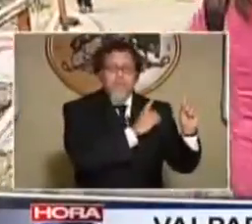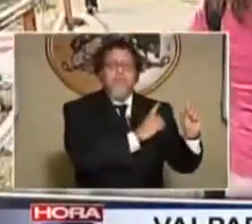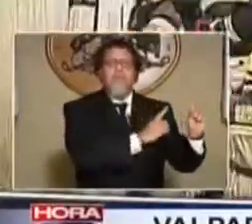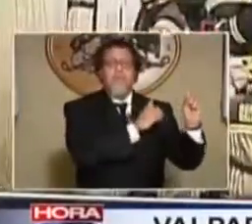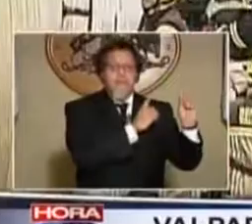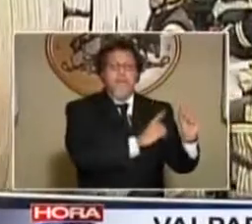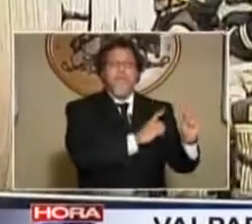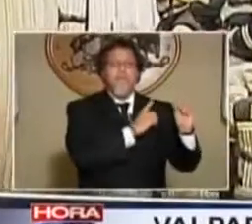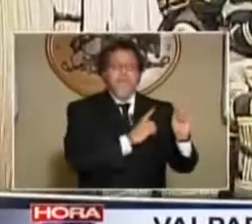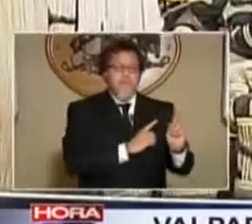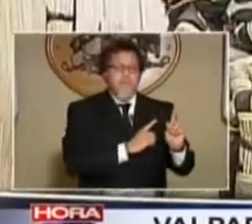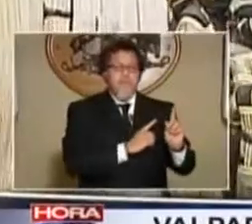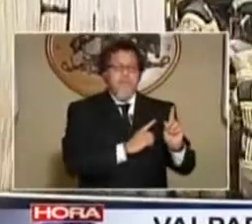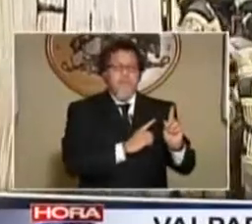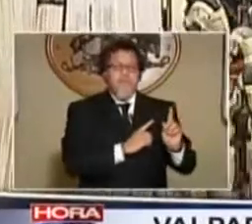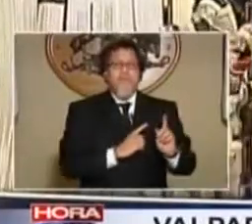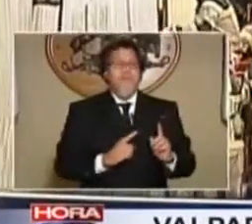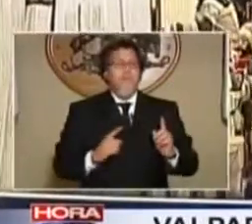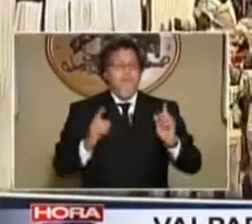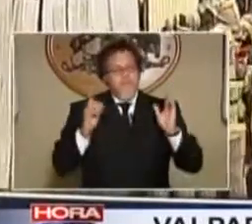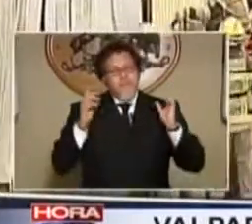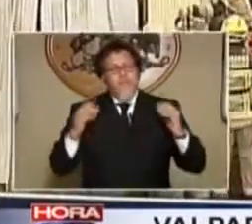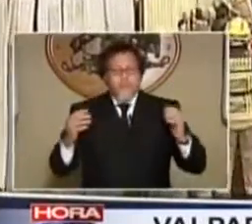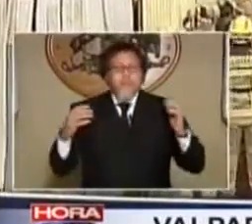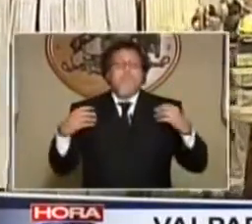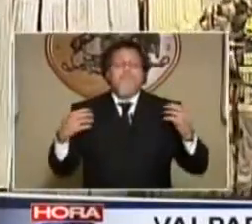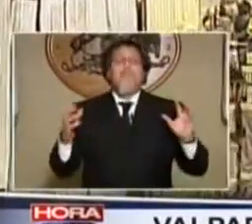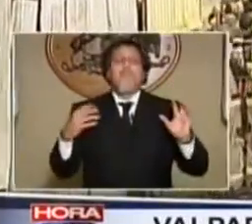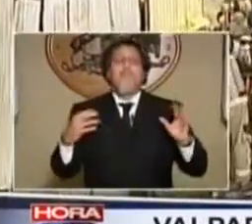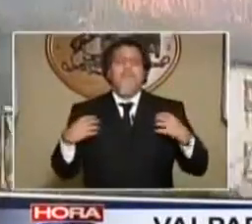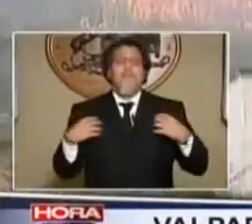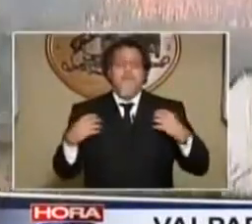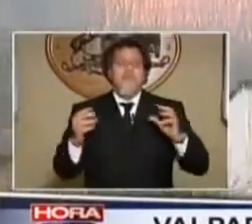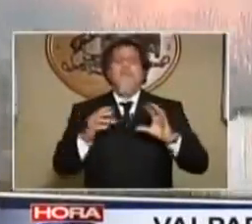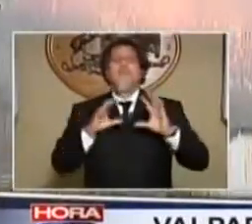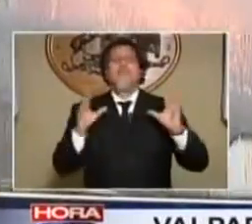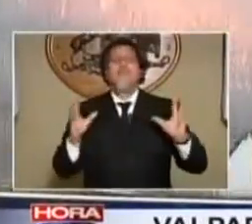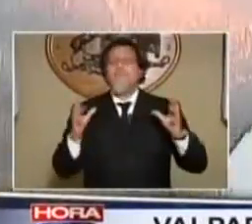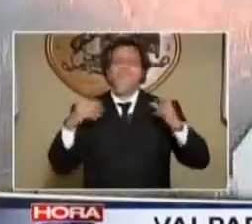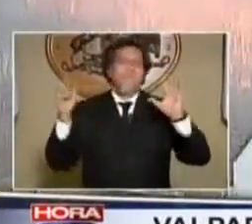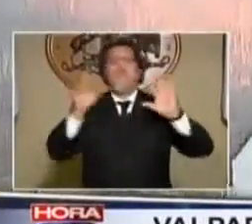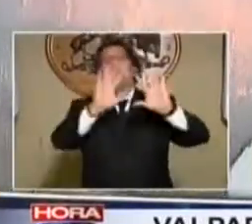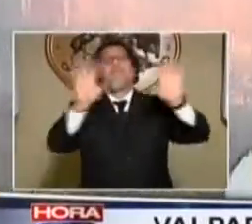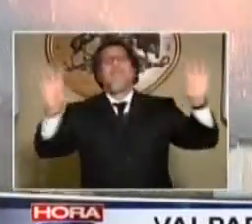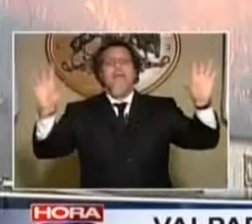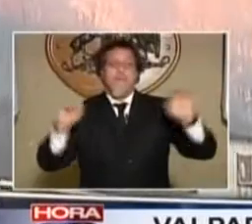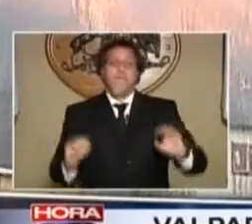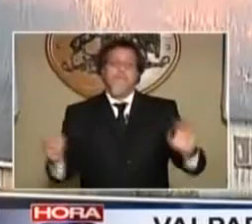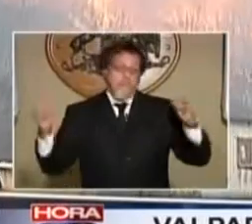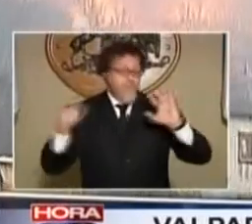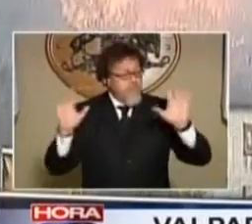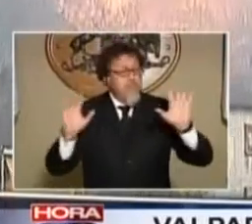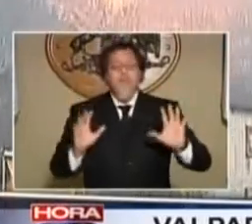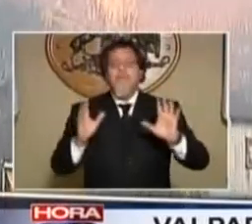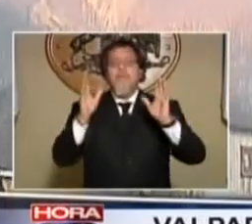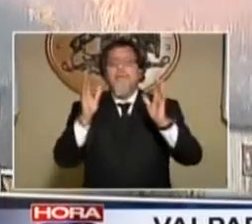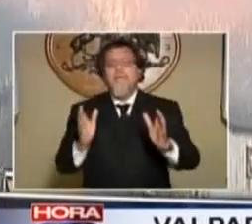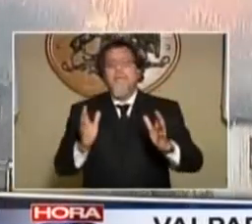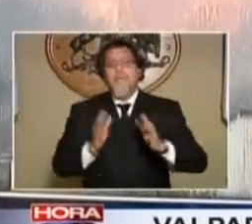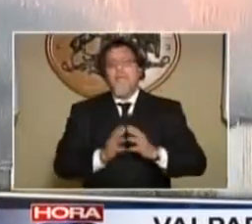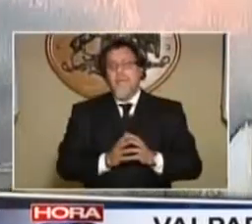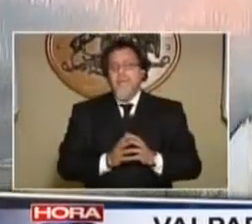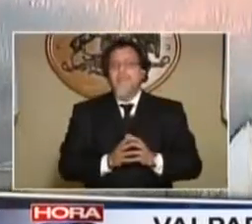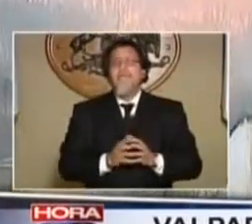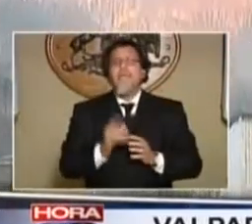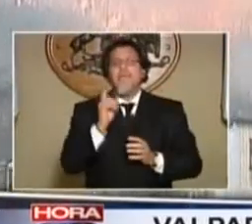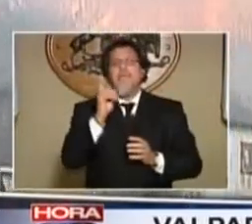Rodelillo de Salto, en febrero del 2013, se habló, varios planteamos, no va a hablar del yoísmo, varios plantearon, que